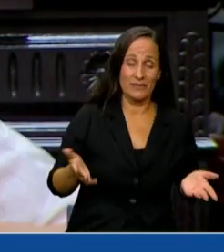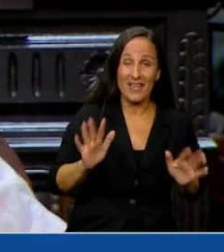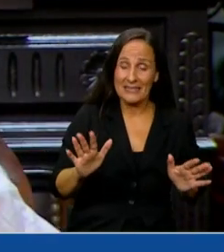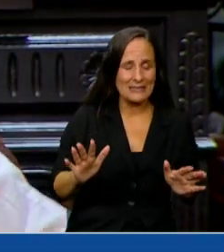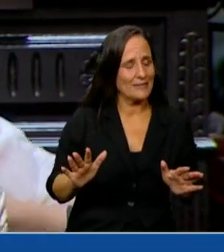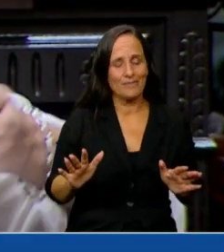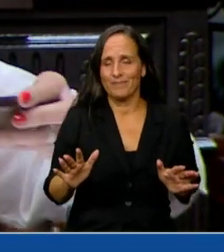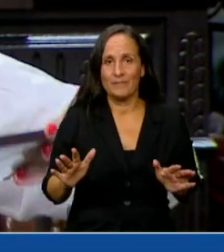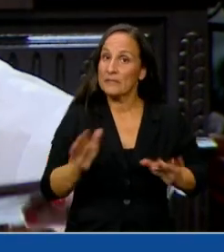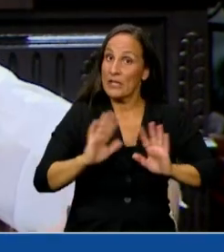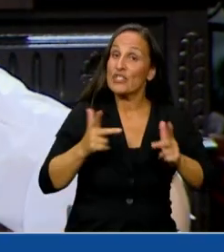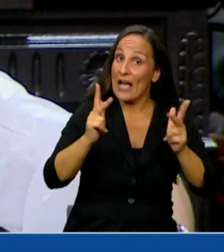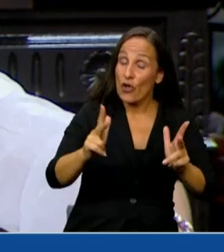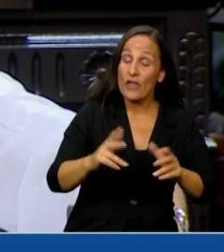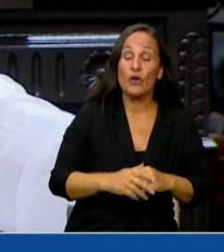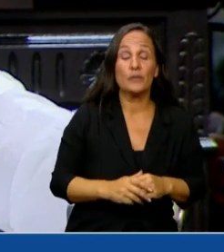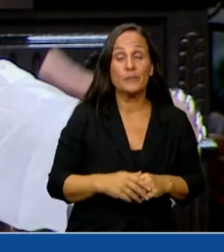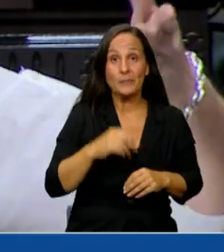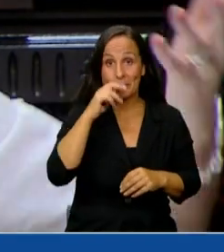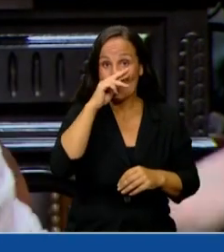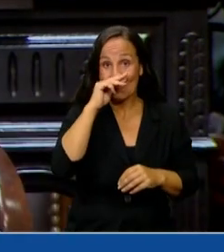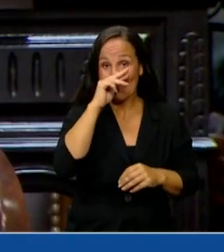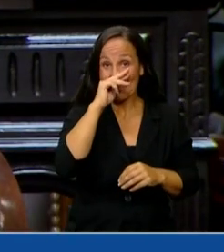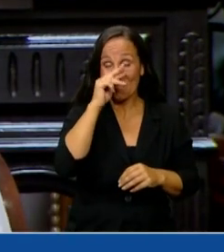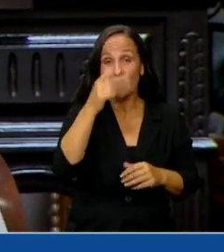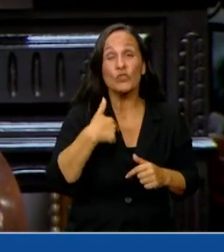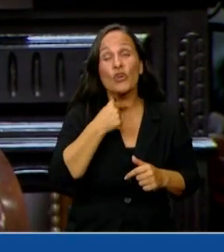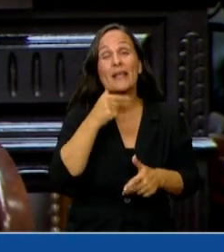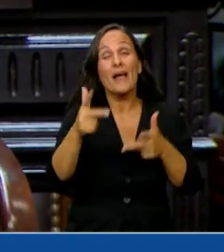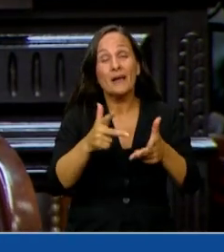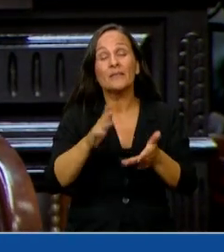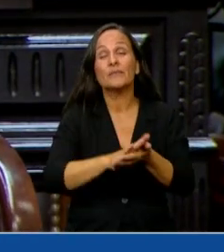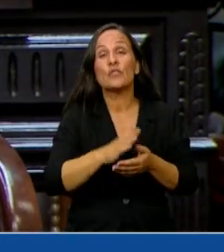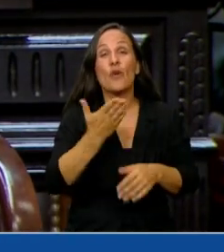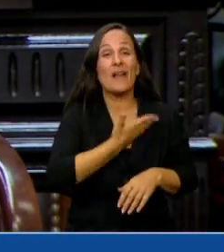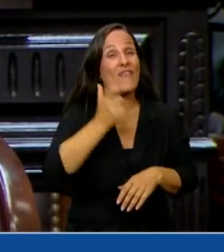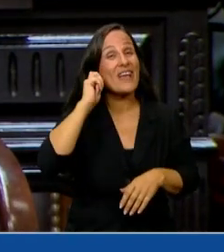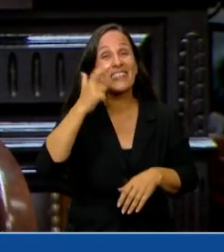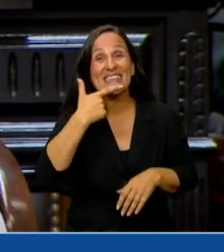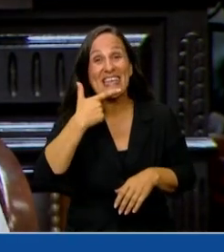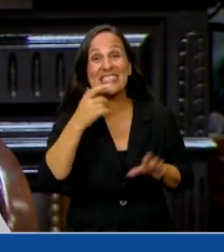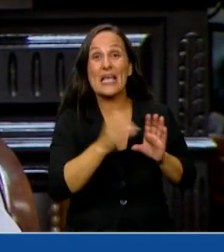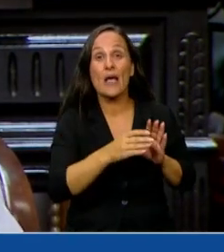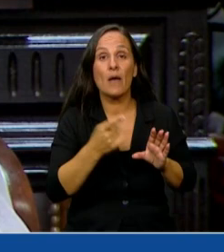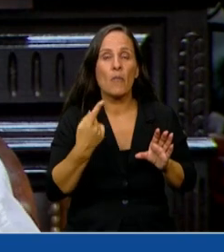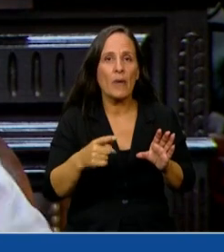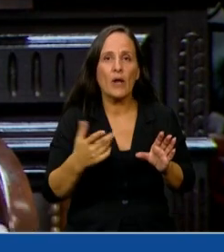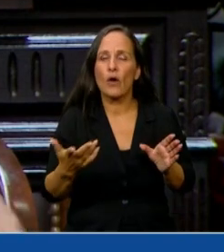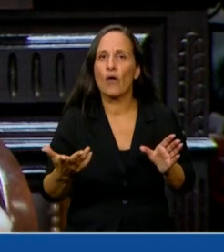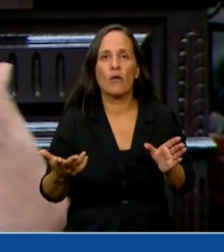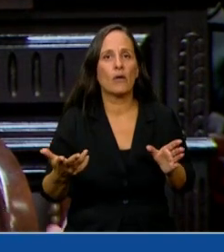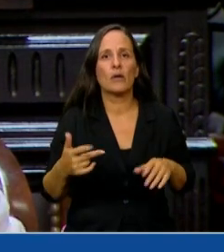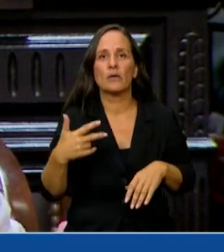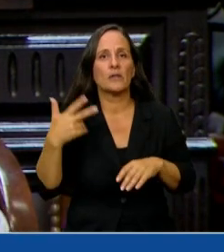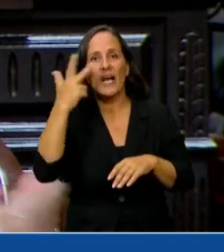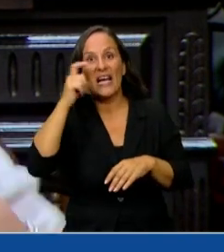esto, iba a hablarle también, no le iba hacer preguntas del Fondo de Garantía de Sustentabilidad. Siempre me toca después hablar de Heller,